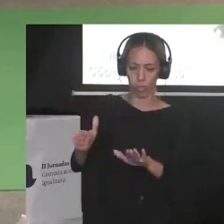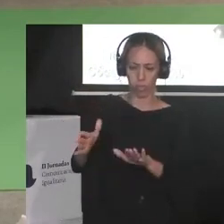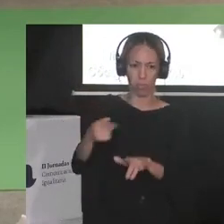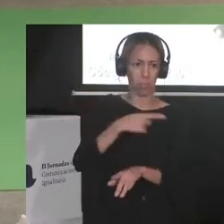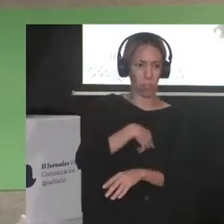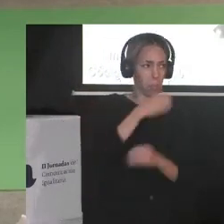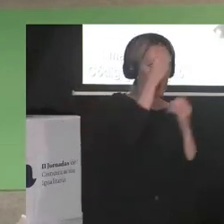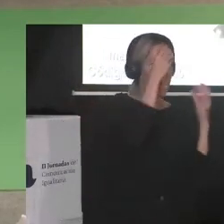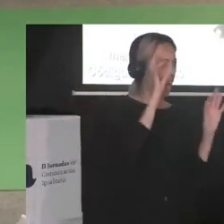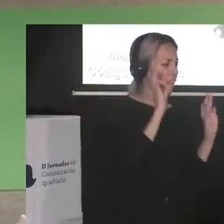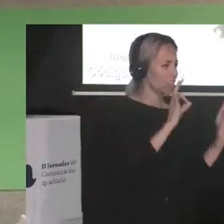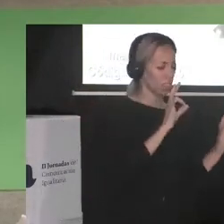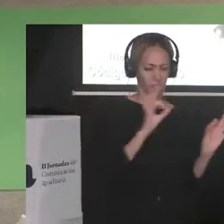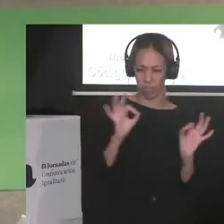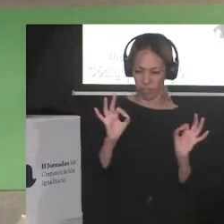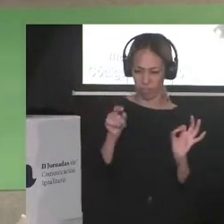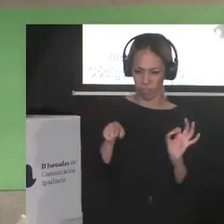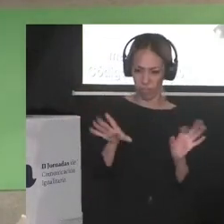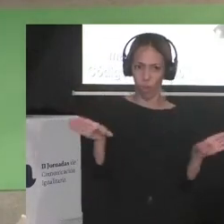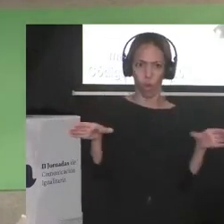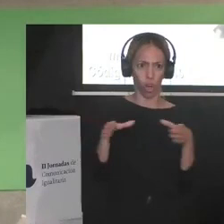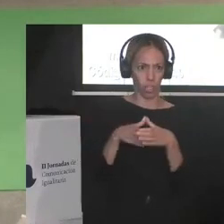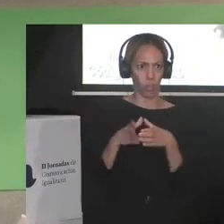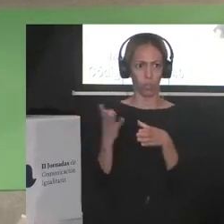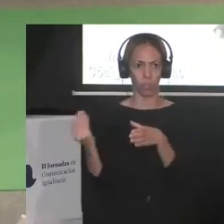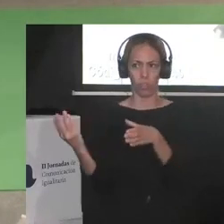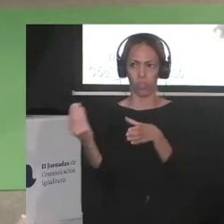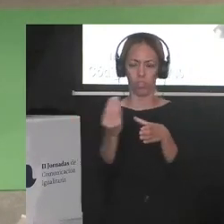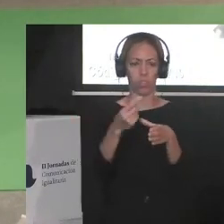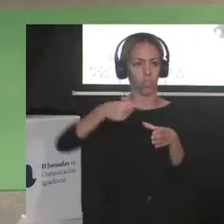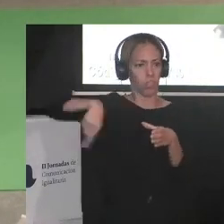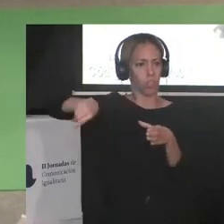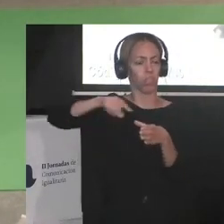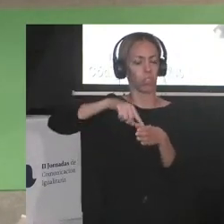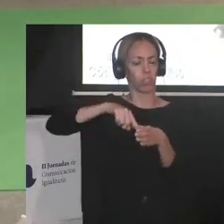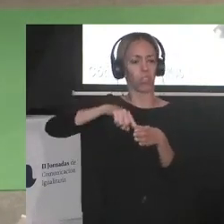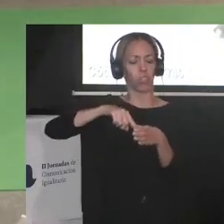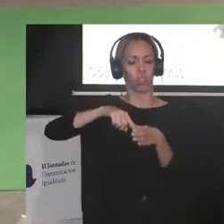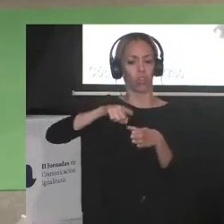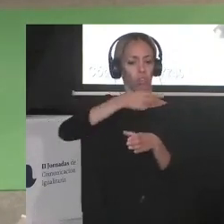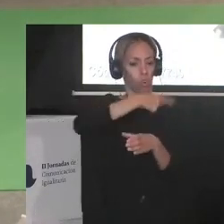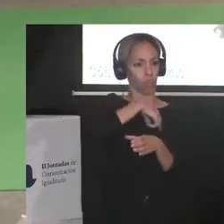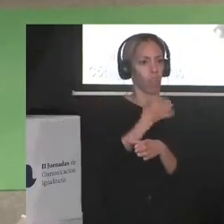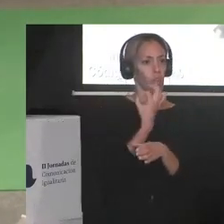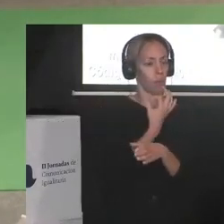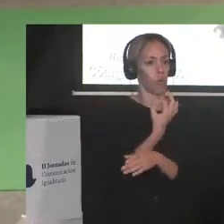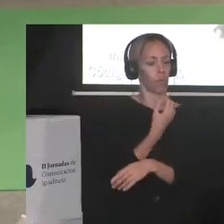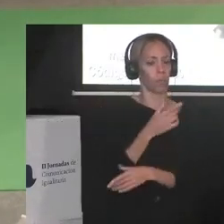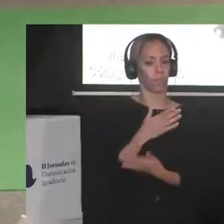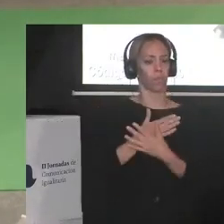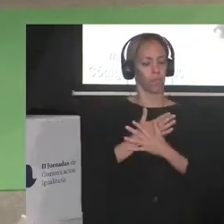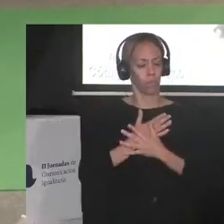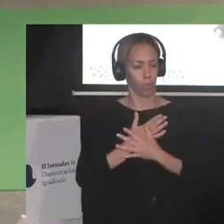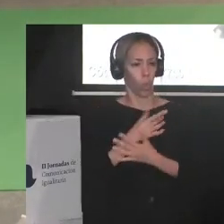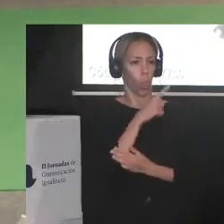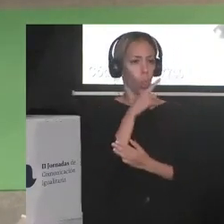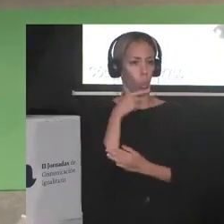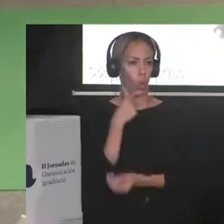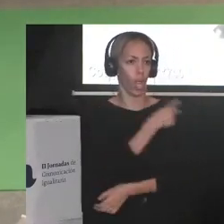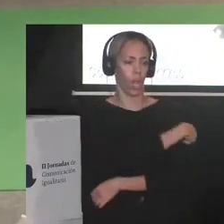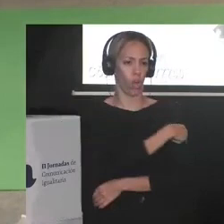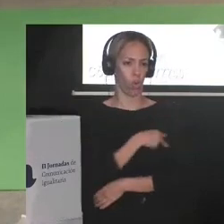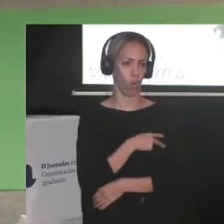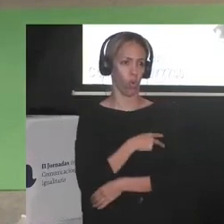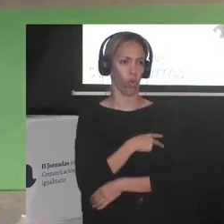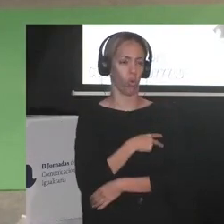imaginado así como un colectivo en sí mismo por el que todos tendríamos que haber hecho un largo duelo no